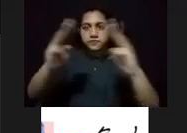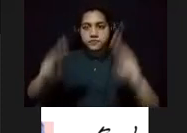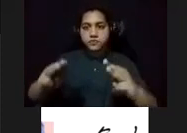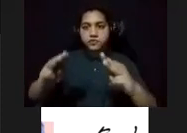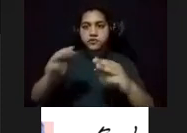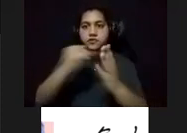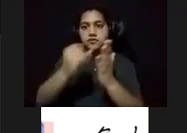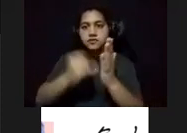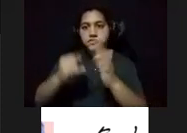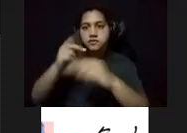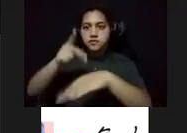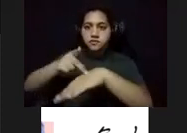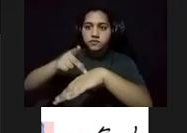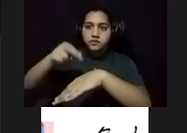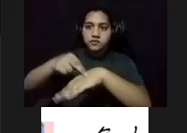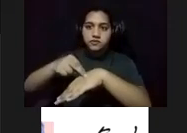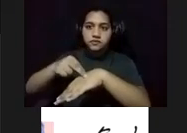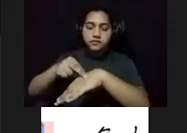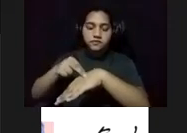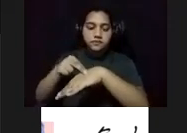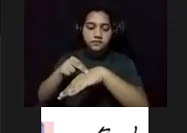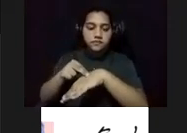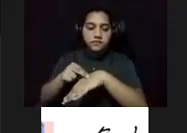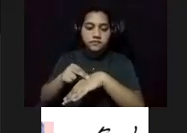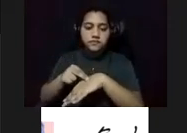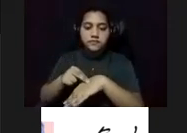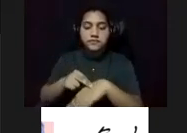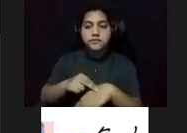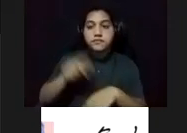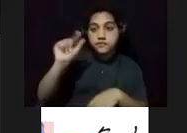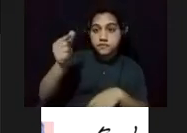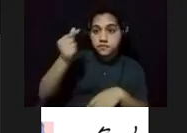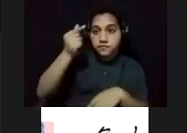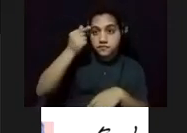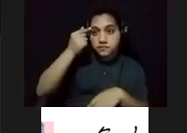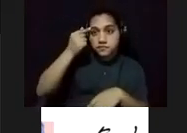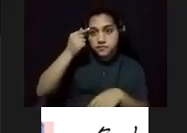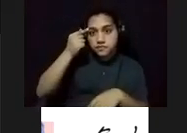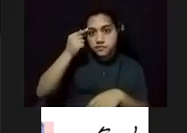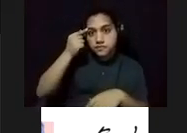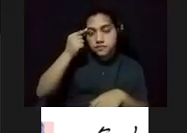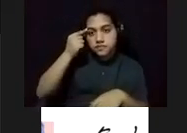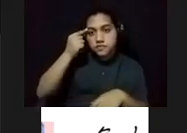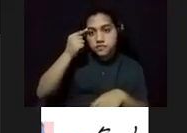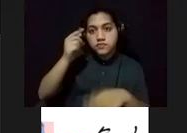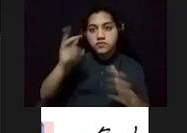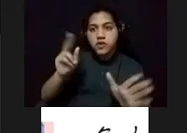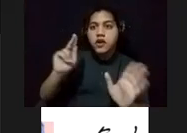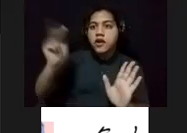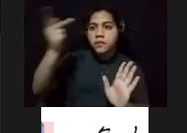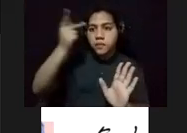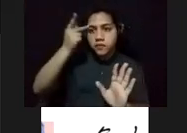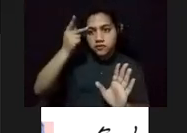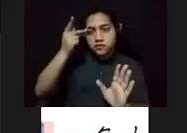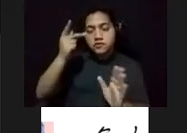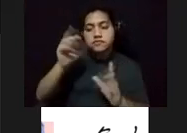Rico. Por su parte, el gobierno precisó la política cultural del momento con el